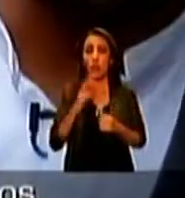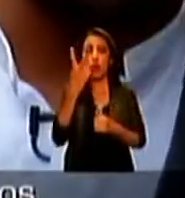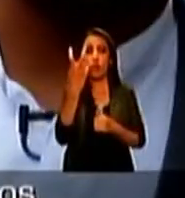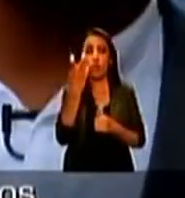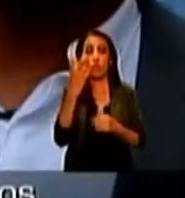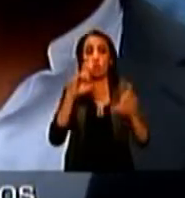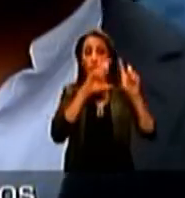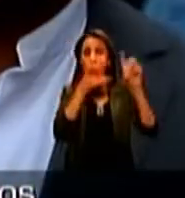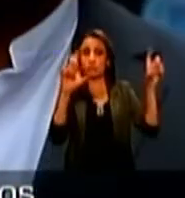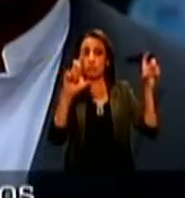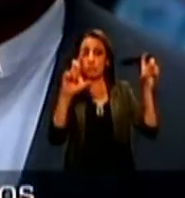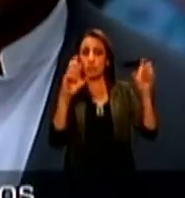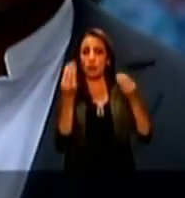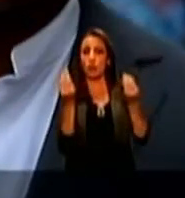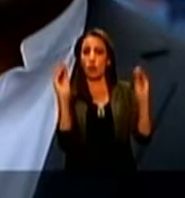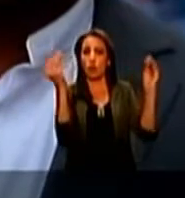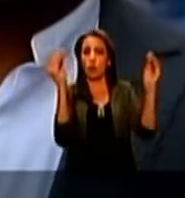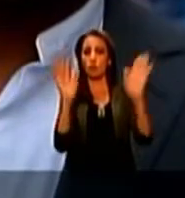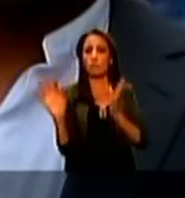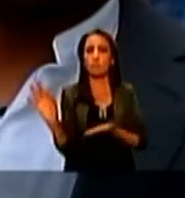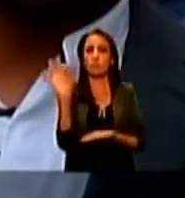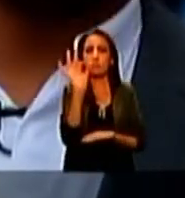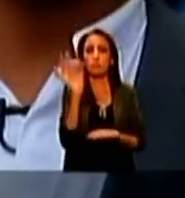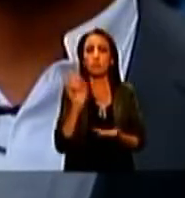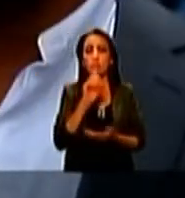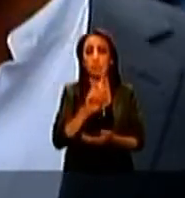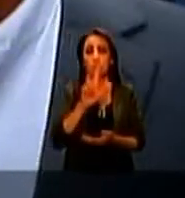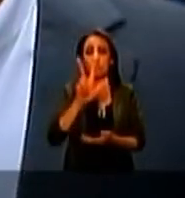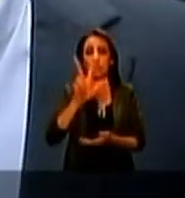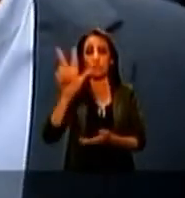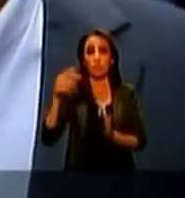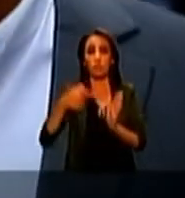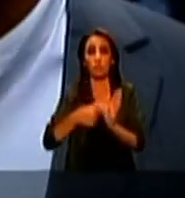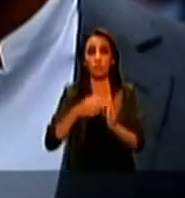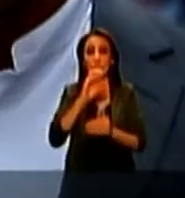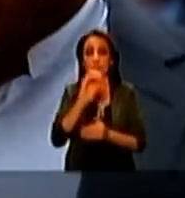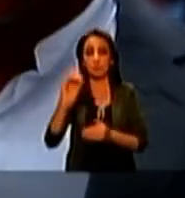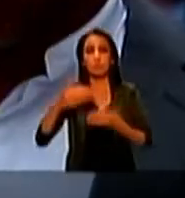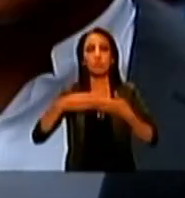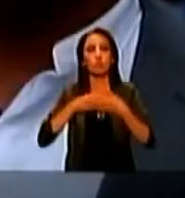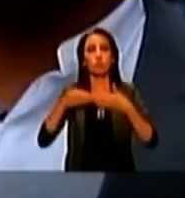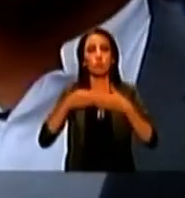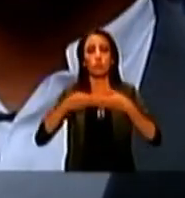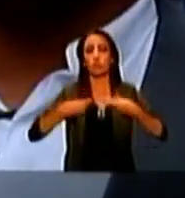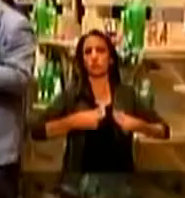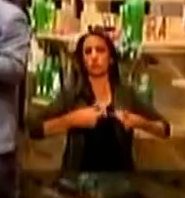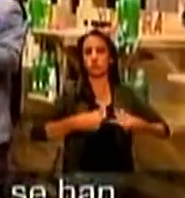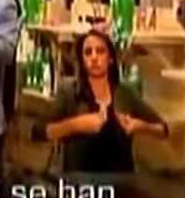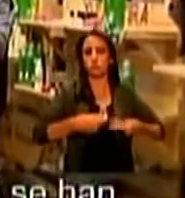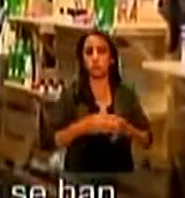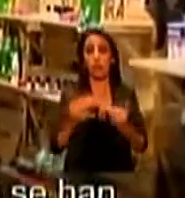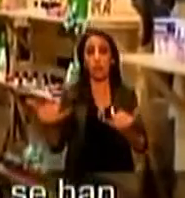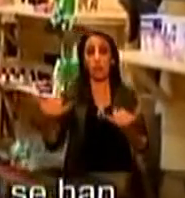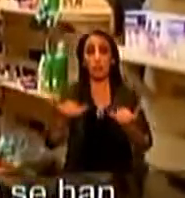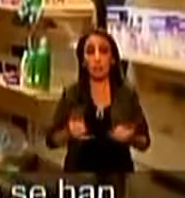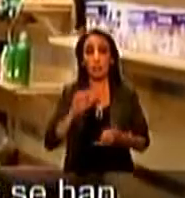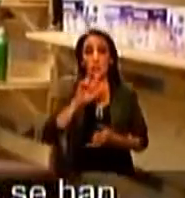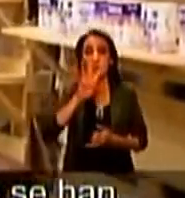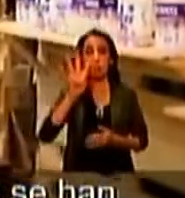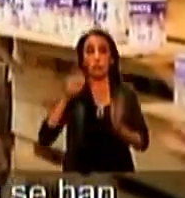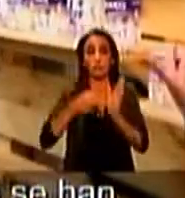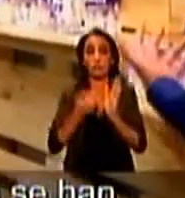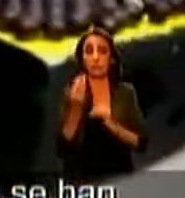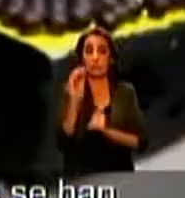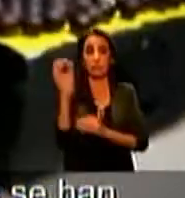y nada menos, tenemos dos emprendimientos que representan 133 mil dólares en inversión. Hasta el